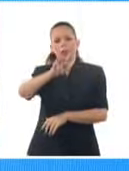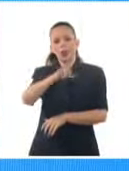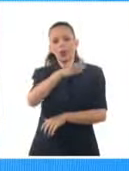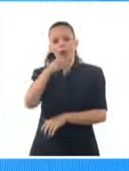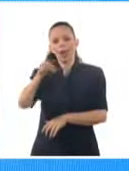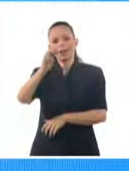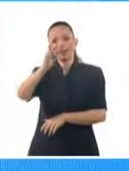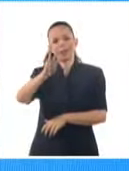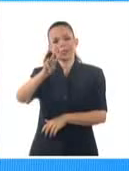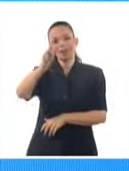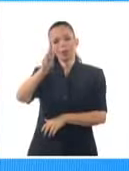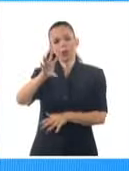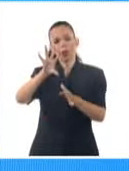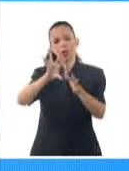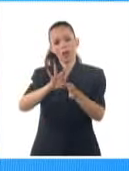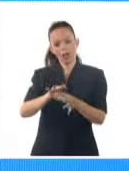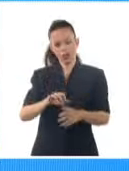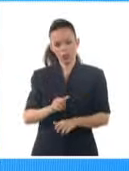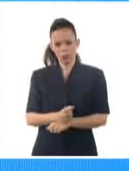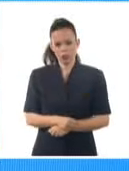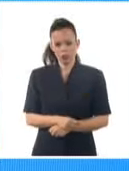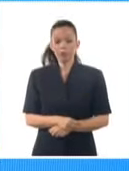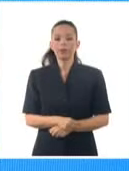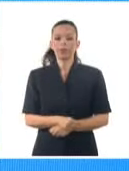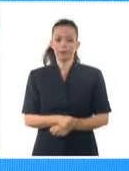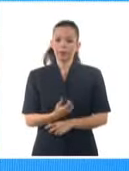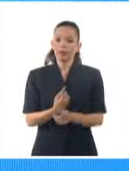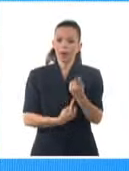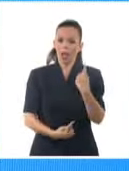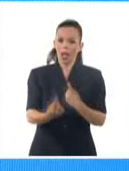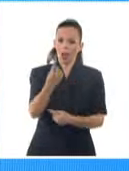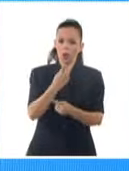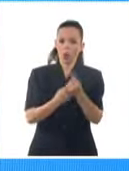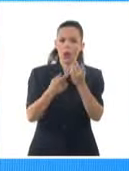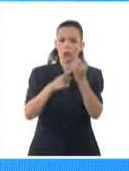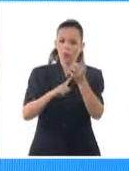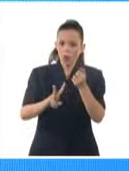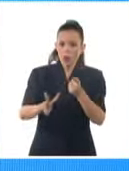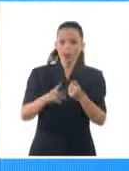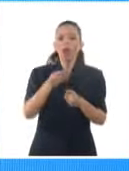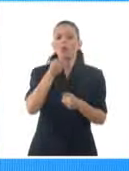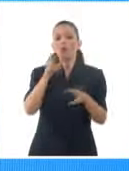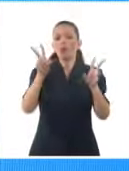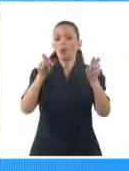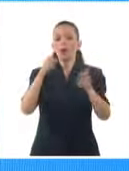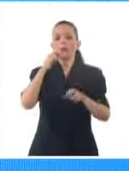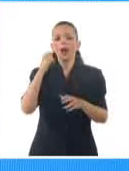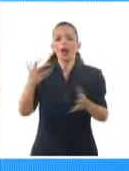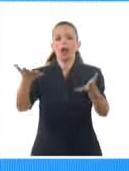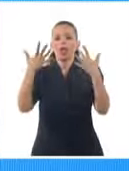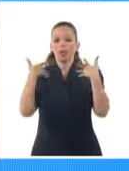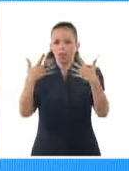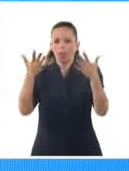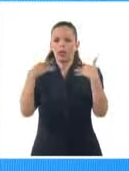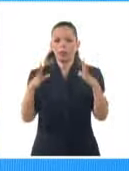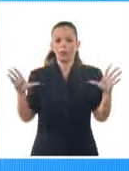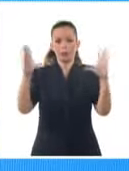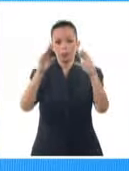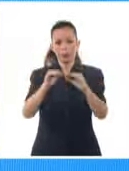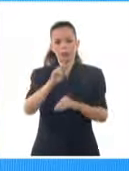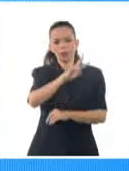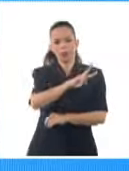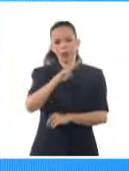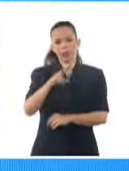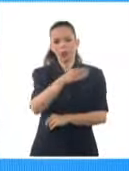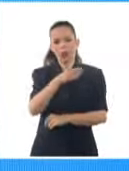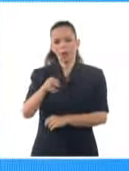grados Celsius, pueden ser ligeramente superiores en algunos puntos del interior y por la noche continúan en el entorno de los 22 y 25 grados